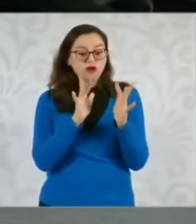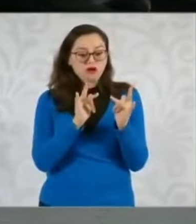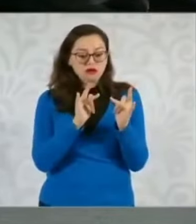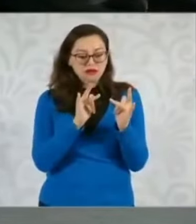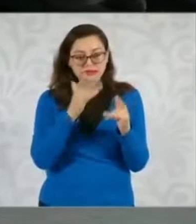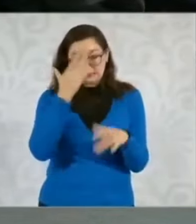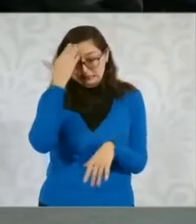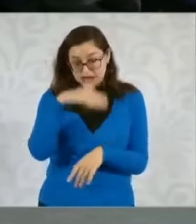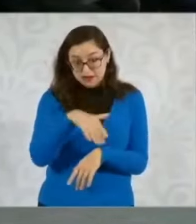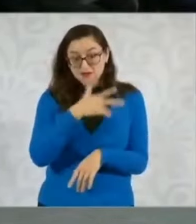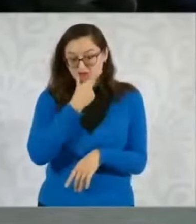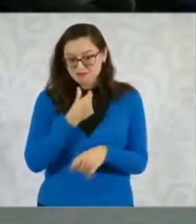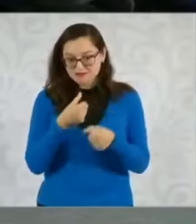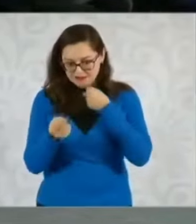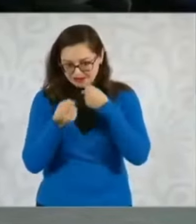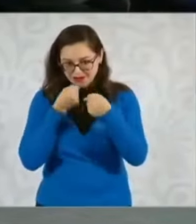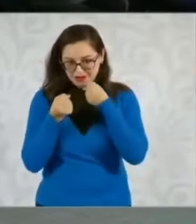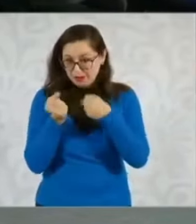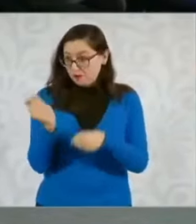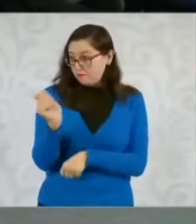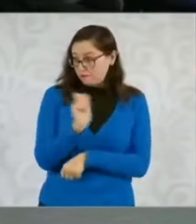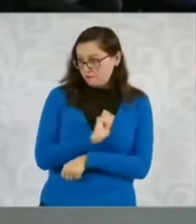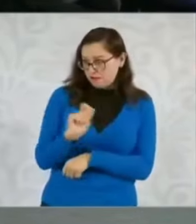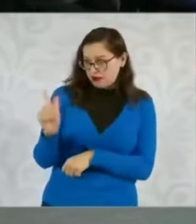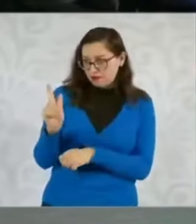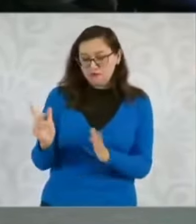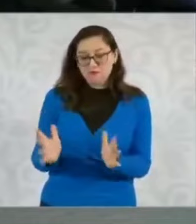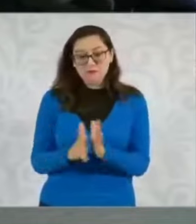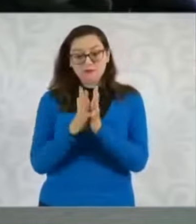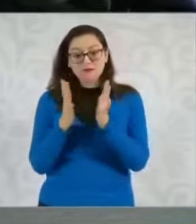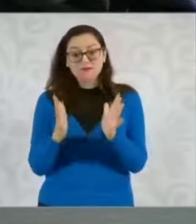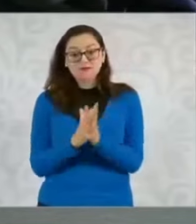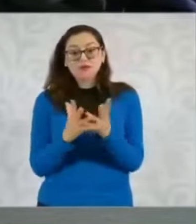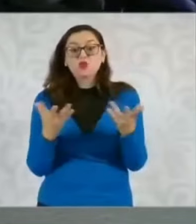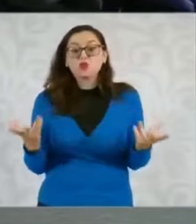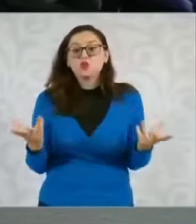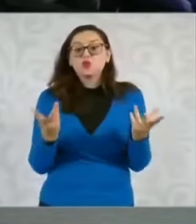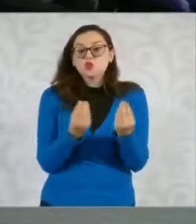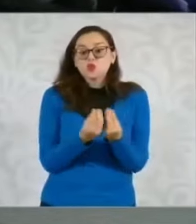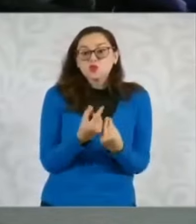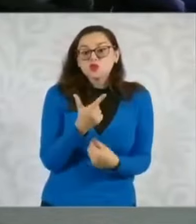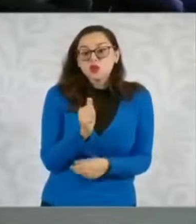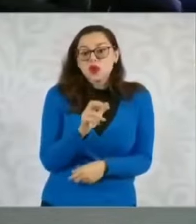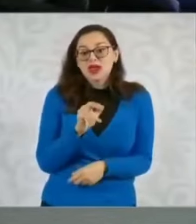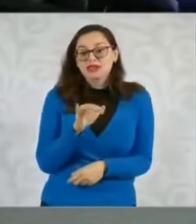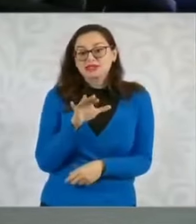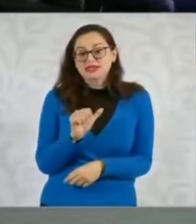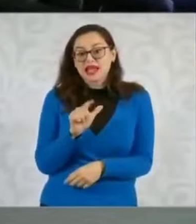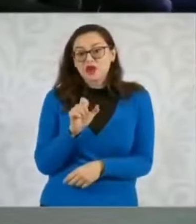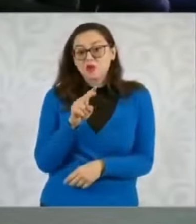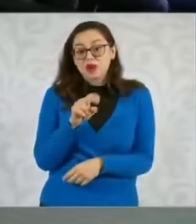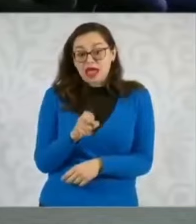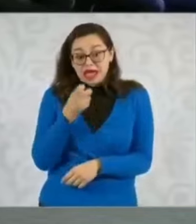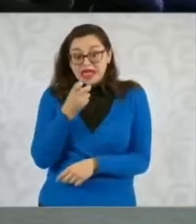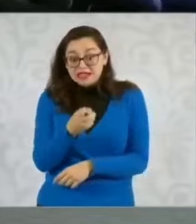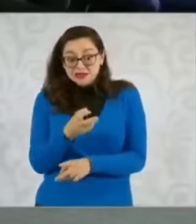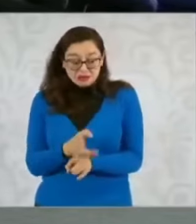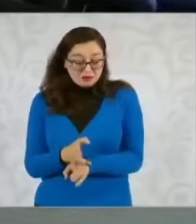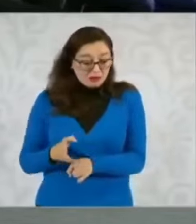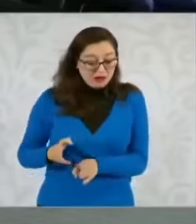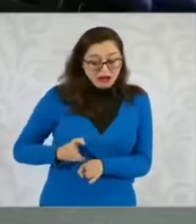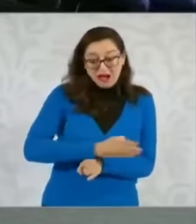Así es. Son previas a que Calderón lo nombre como